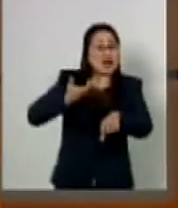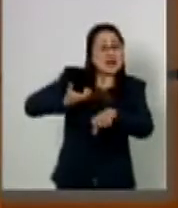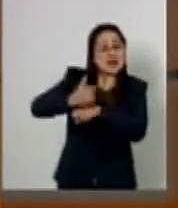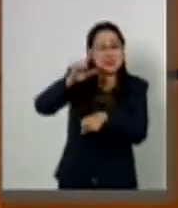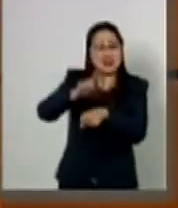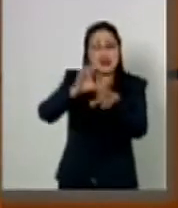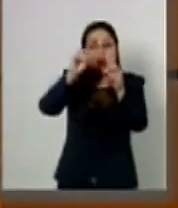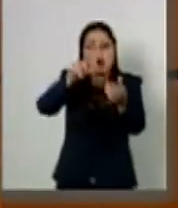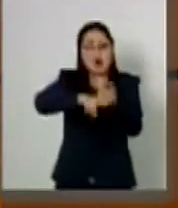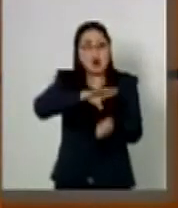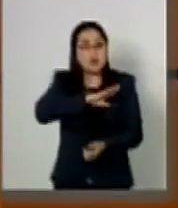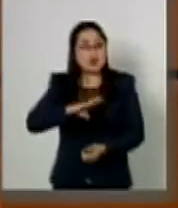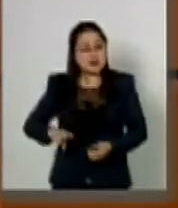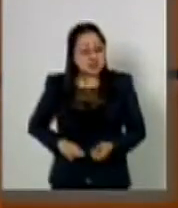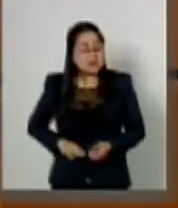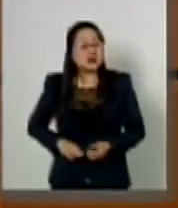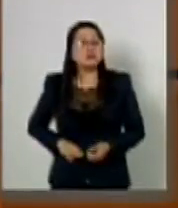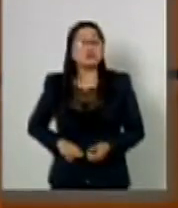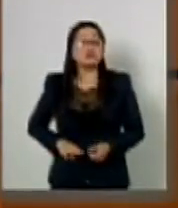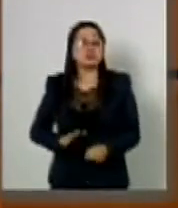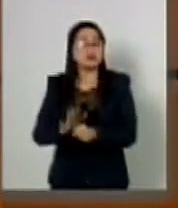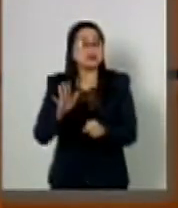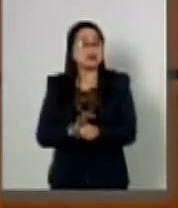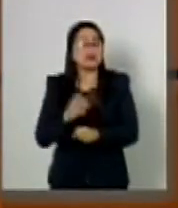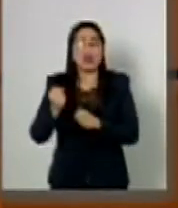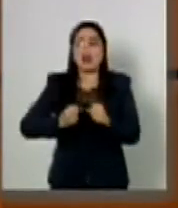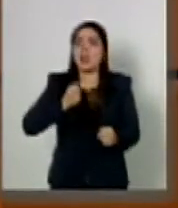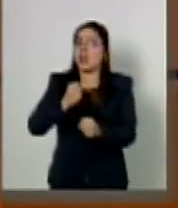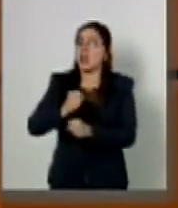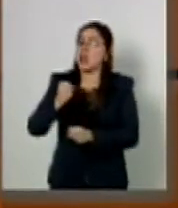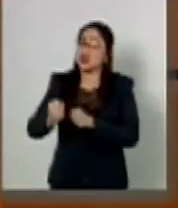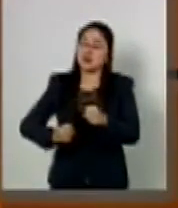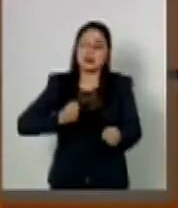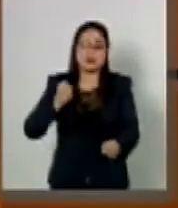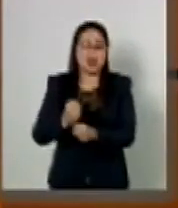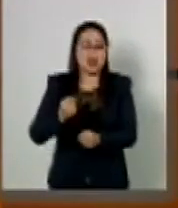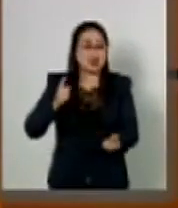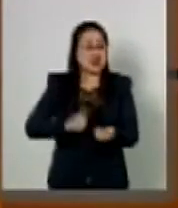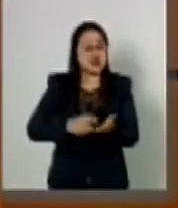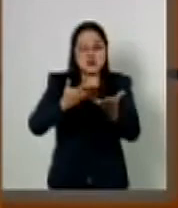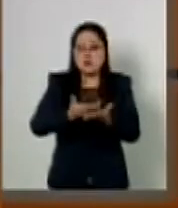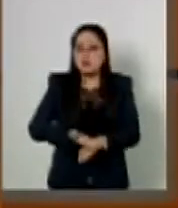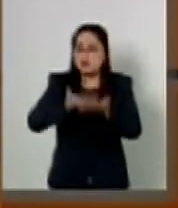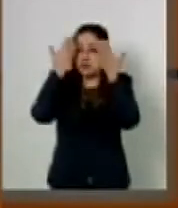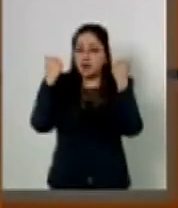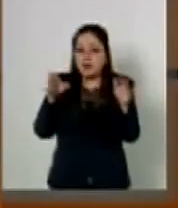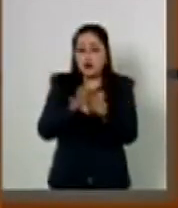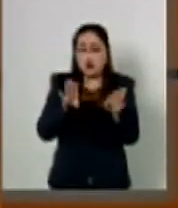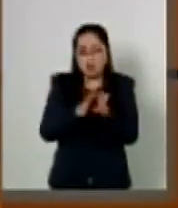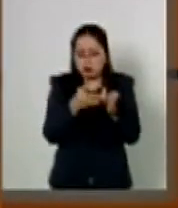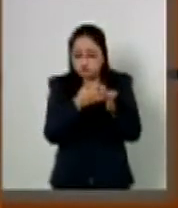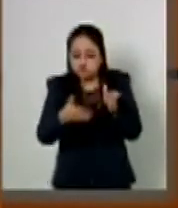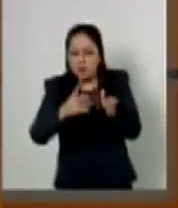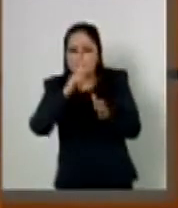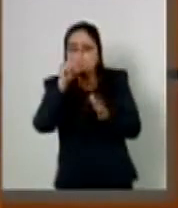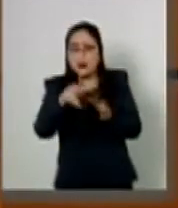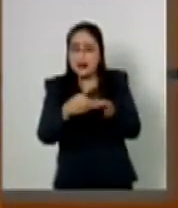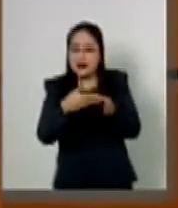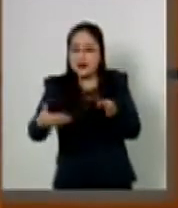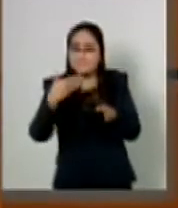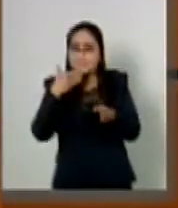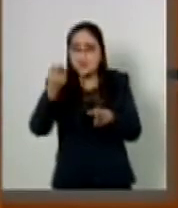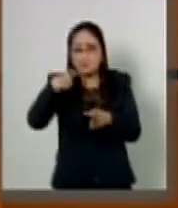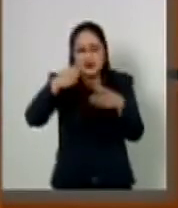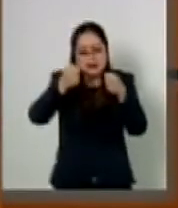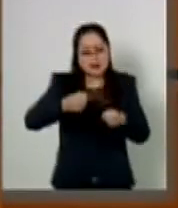estatal o municipal, durante muchos años no han sabido construir una respuesta duradera para brindar plena